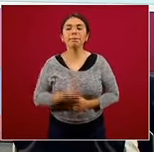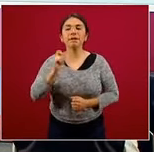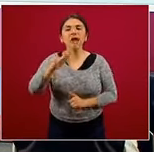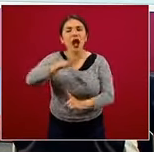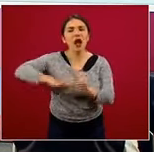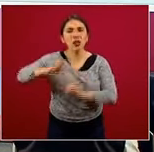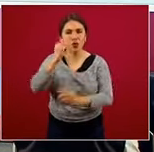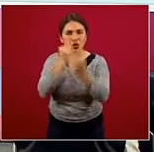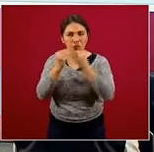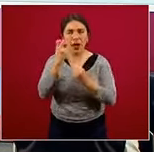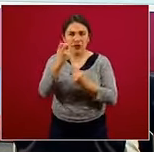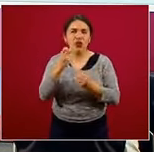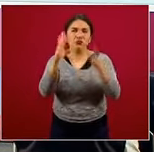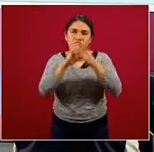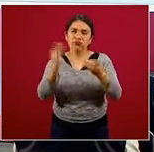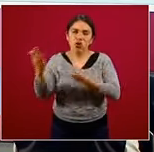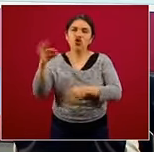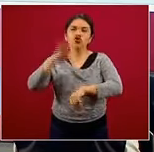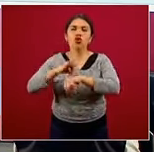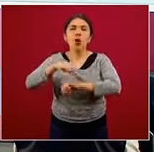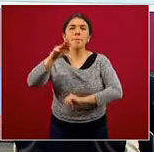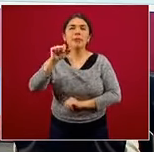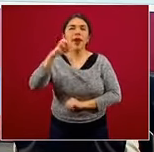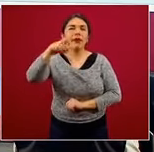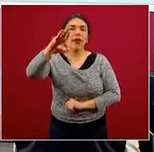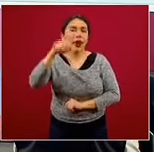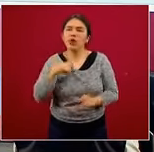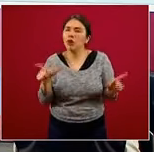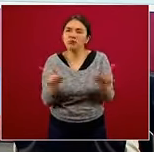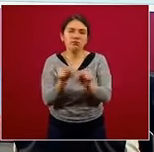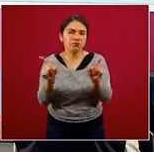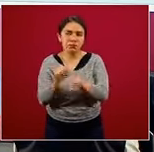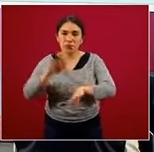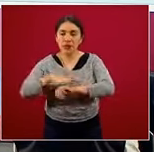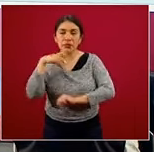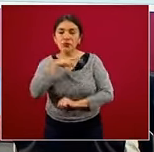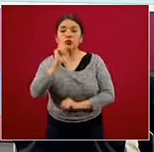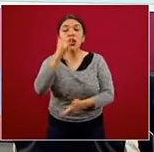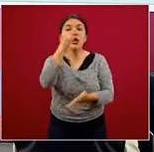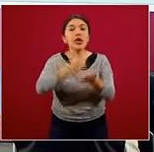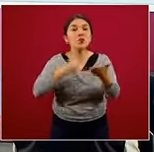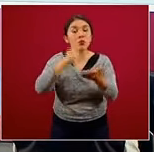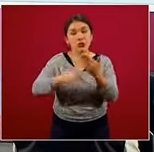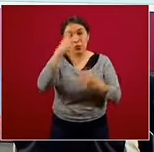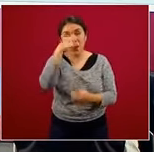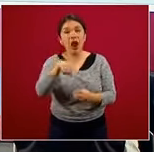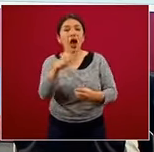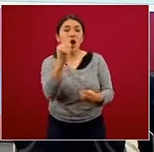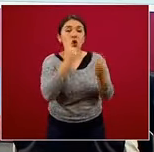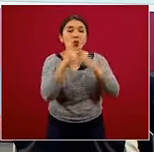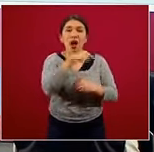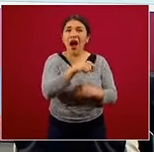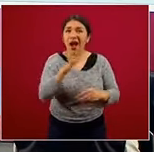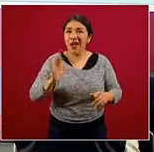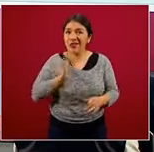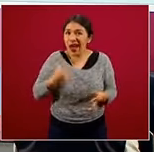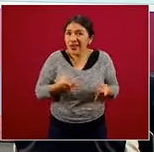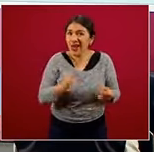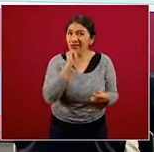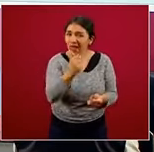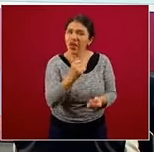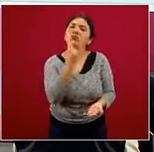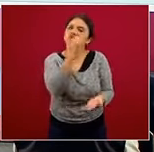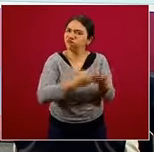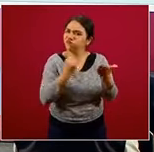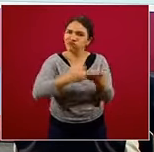Entorno alimentario de esto, ya les habló el doctor Barquera, me voy a ir muy rápido. Impuestos, alimentos y bebidas con baja calidad nutricional.